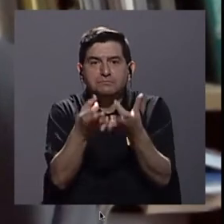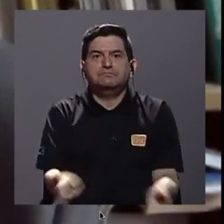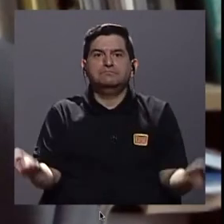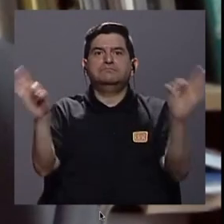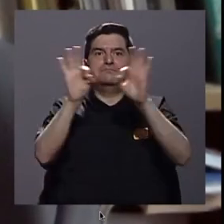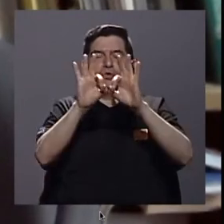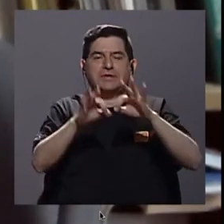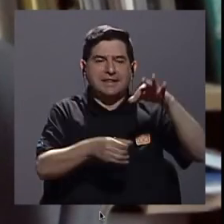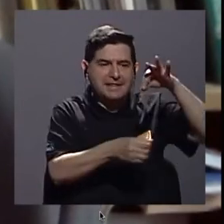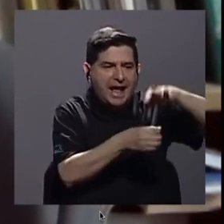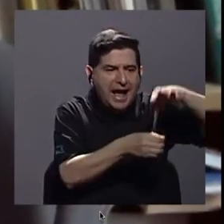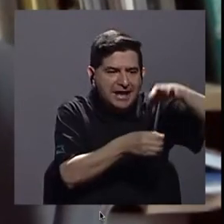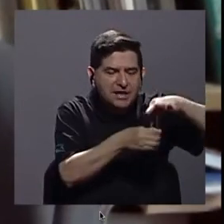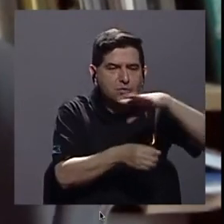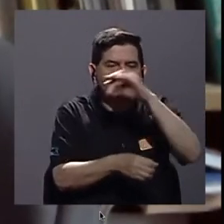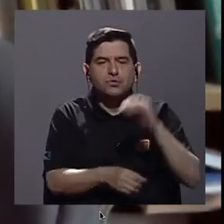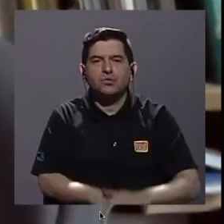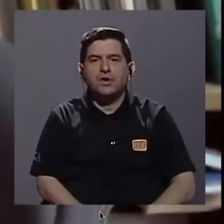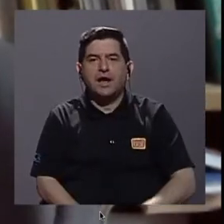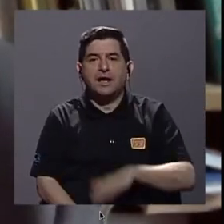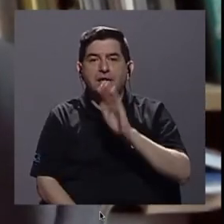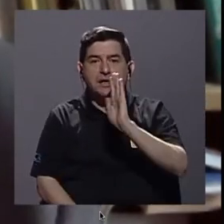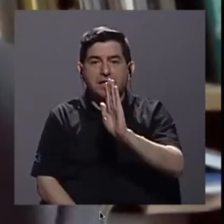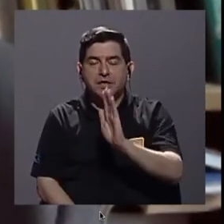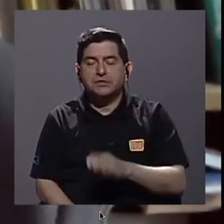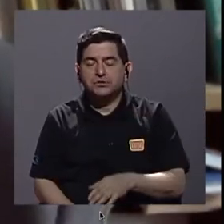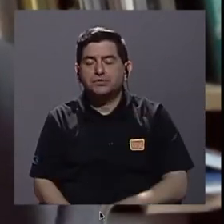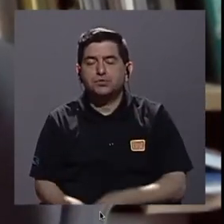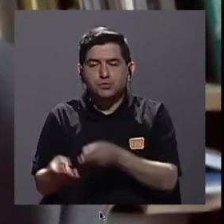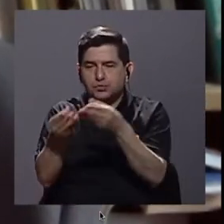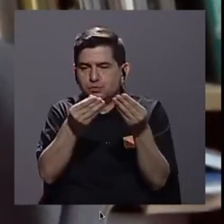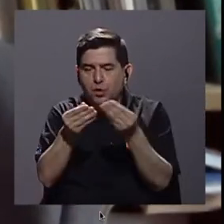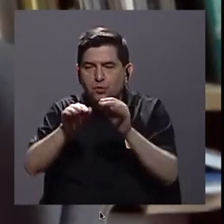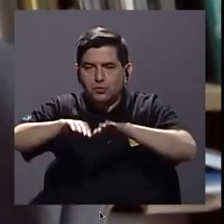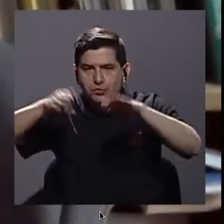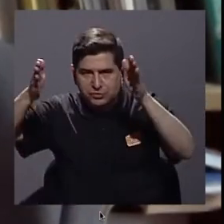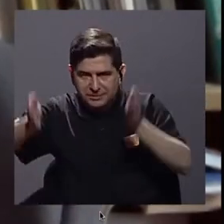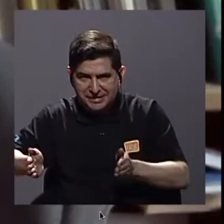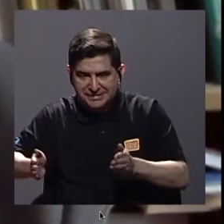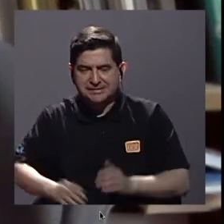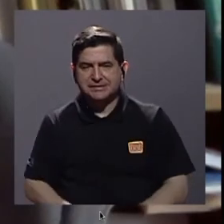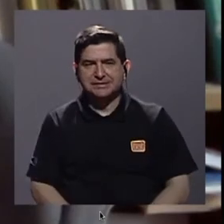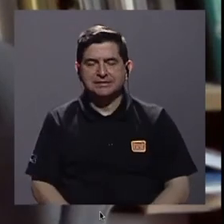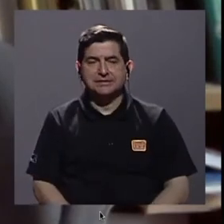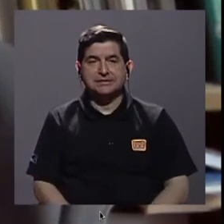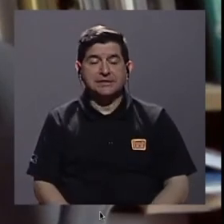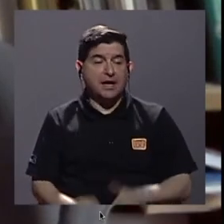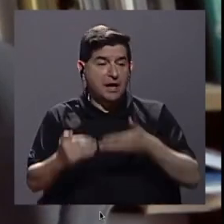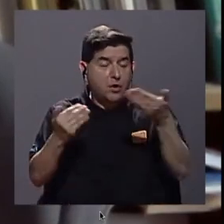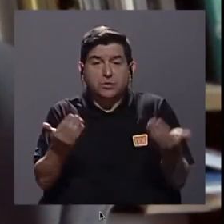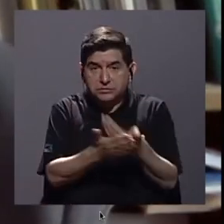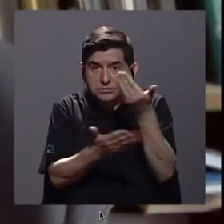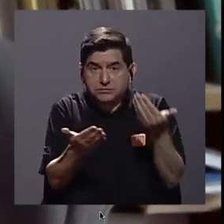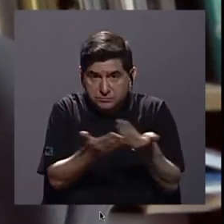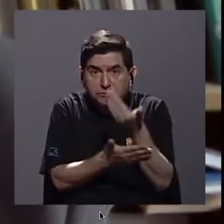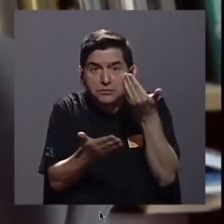agricultura y lo que llega a la mesa. Productos de consumo fresco,